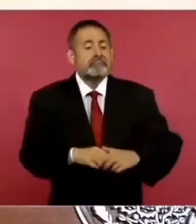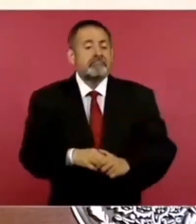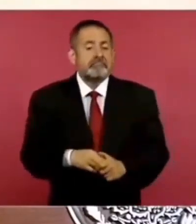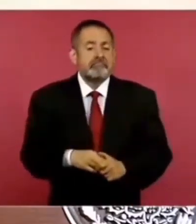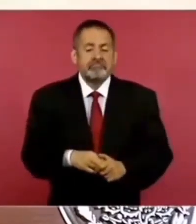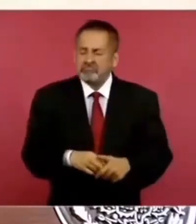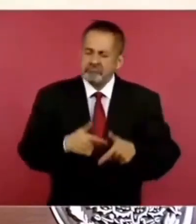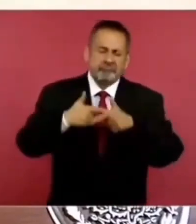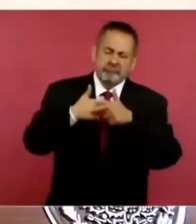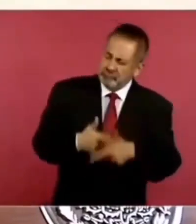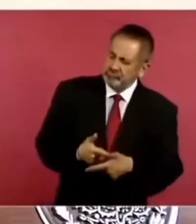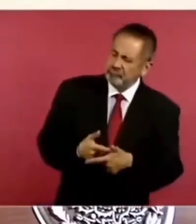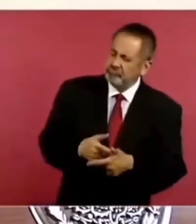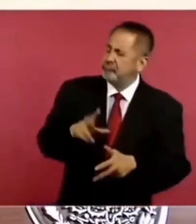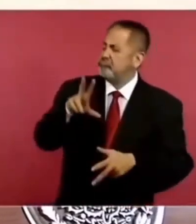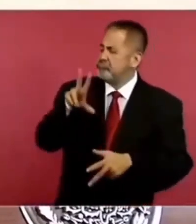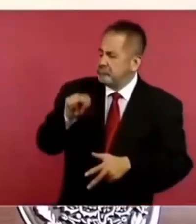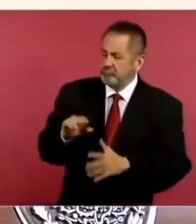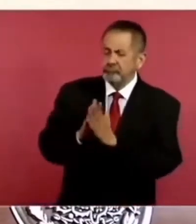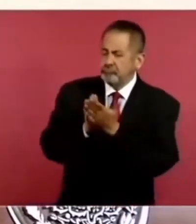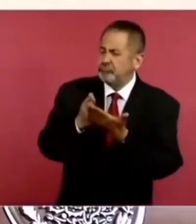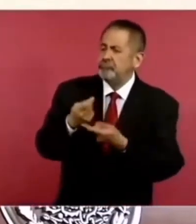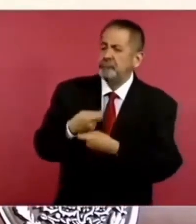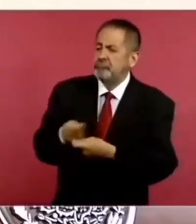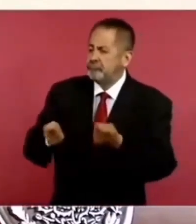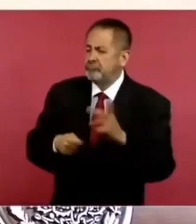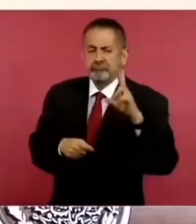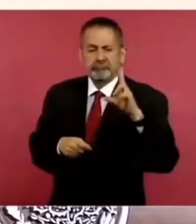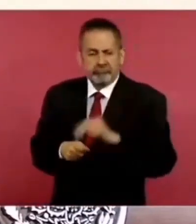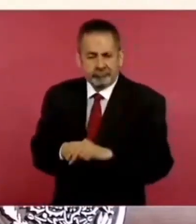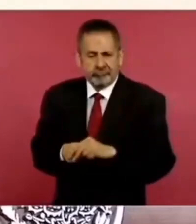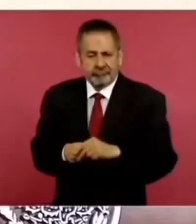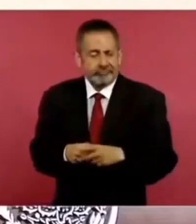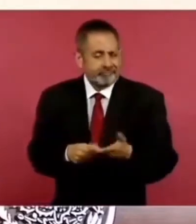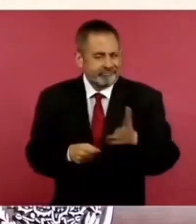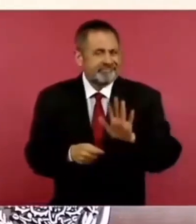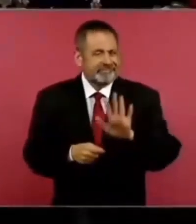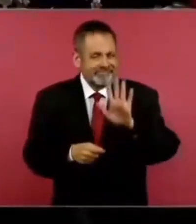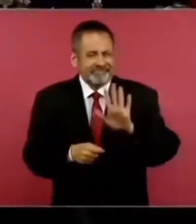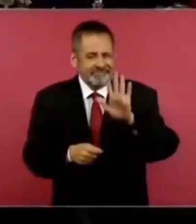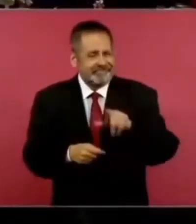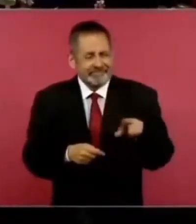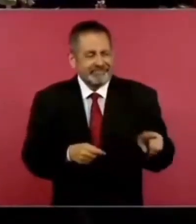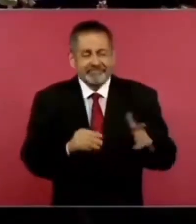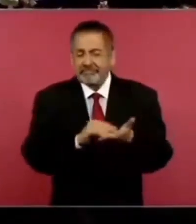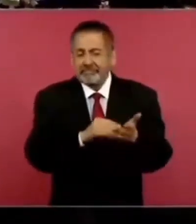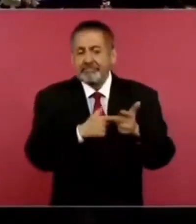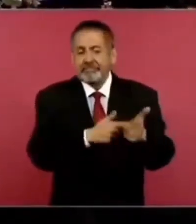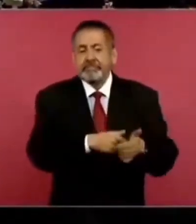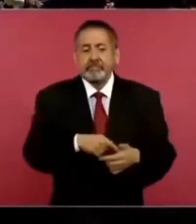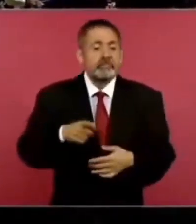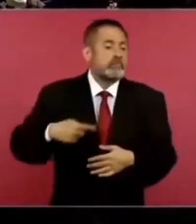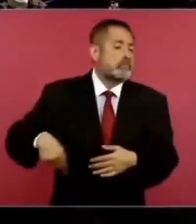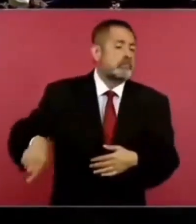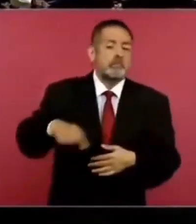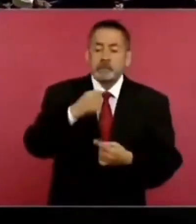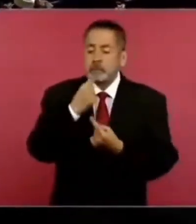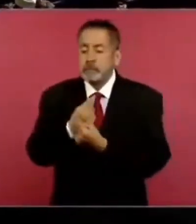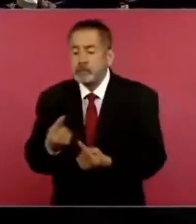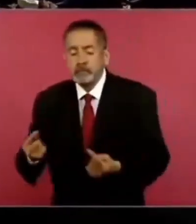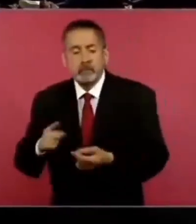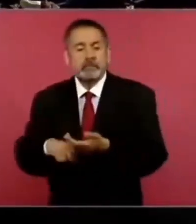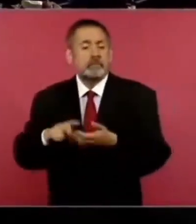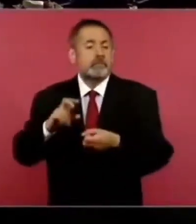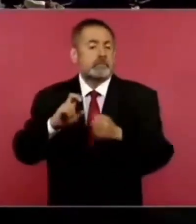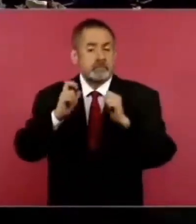mantener el amparo para que no se le entreguen los libros a los niños en